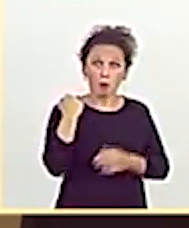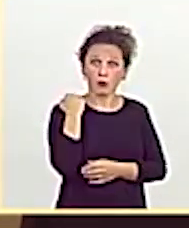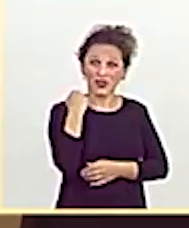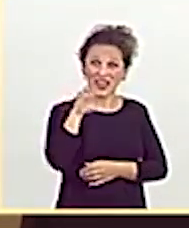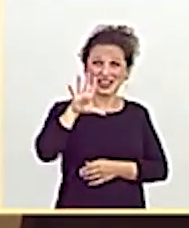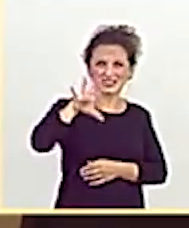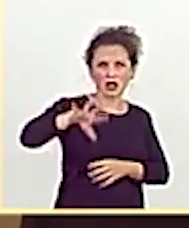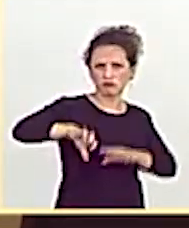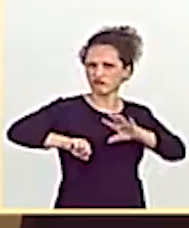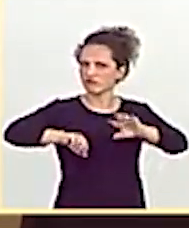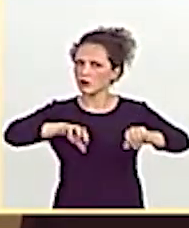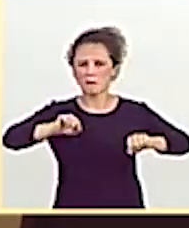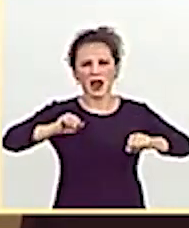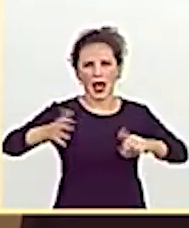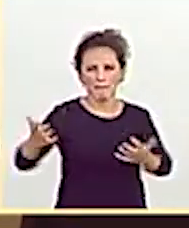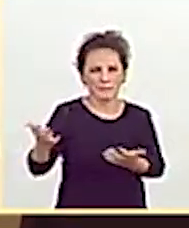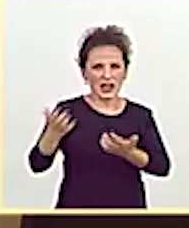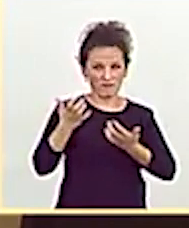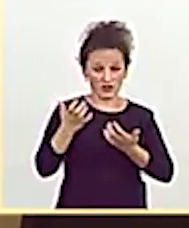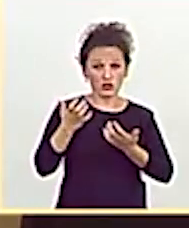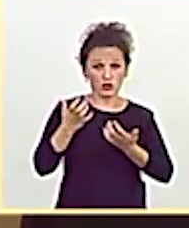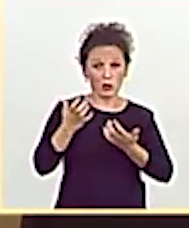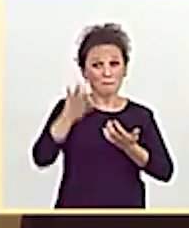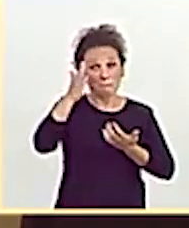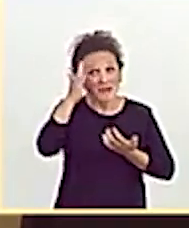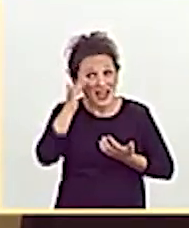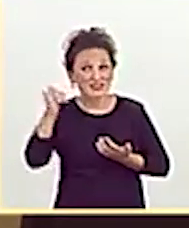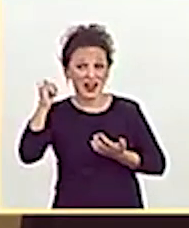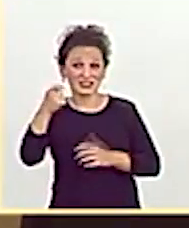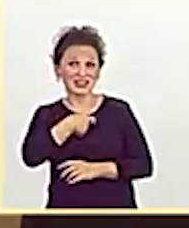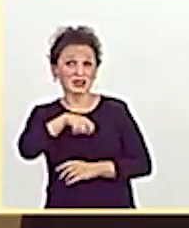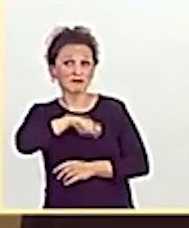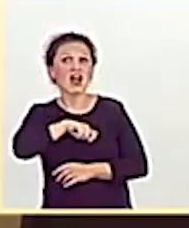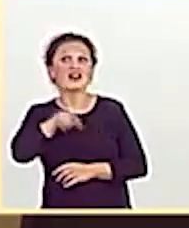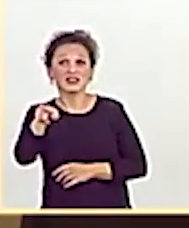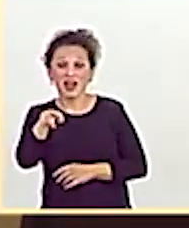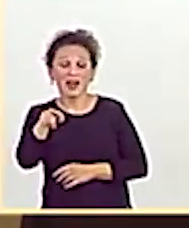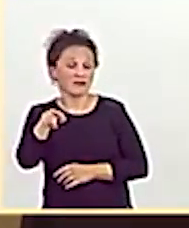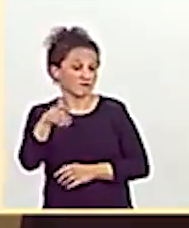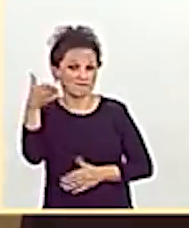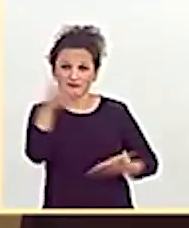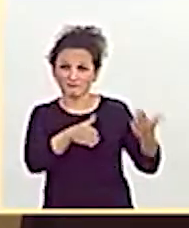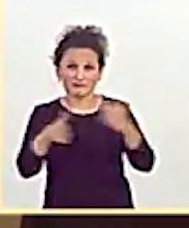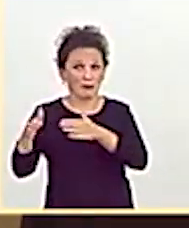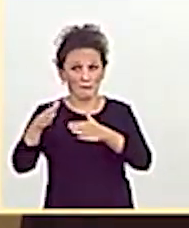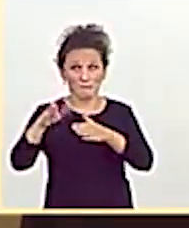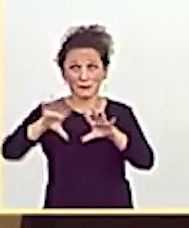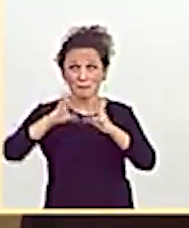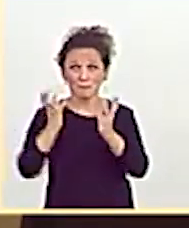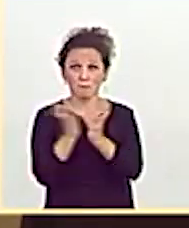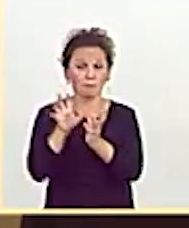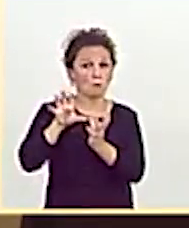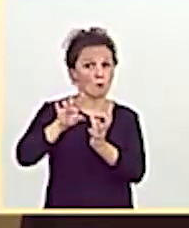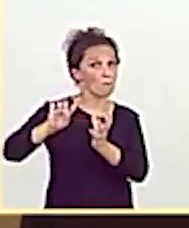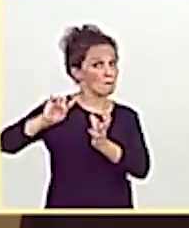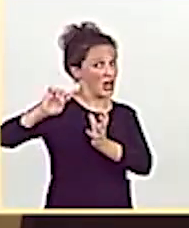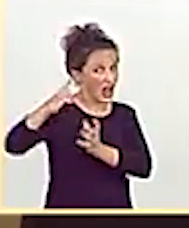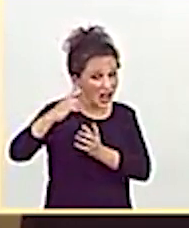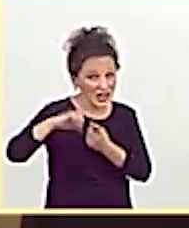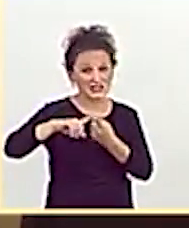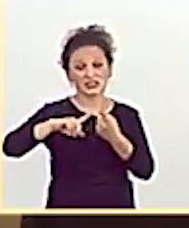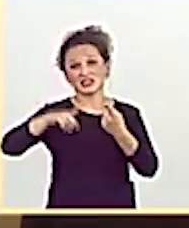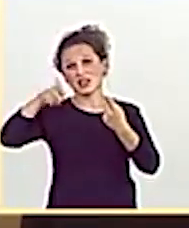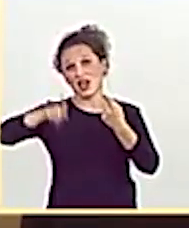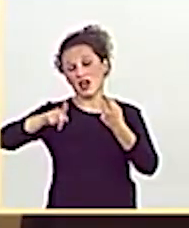beneficiarse. Y, mientras tanto, España es el país del mundo donde hay más fallecidos, donde hay más sufrimiento y donde la